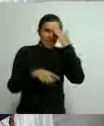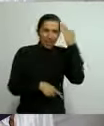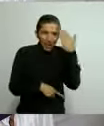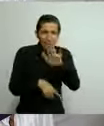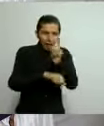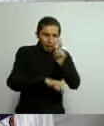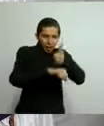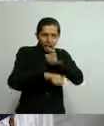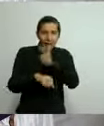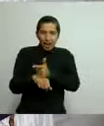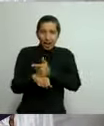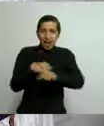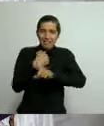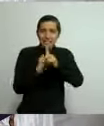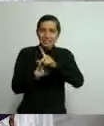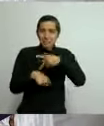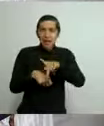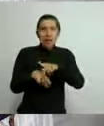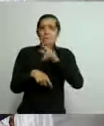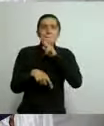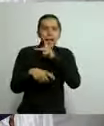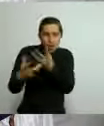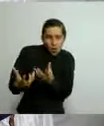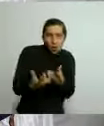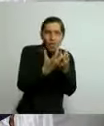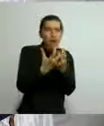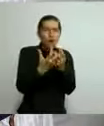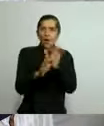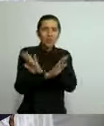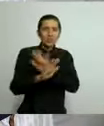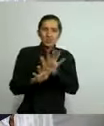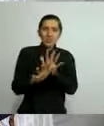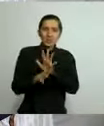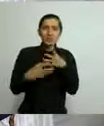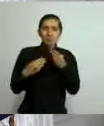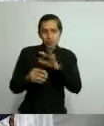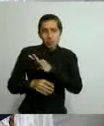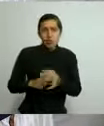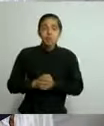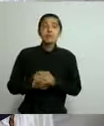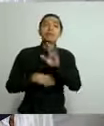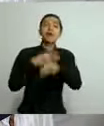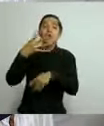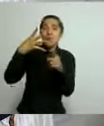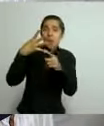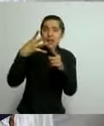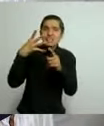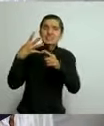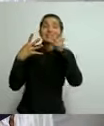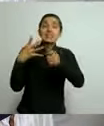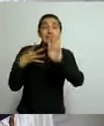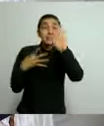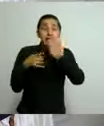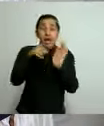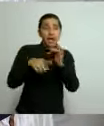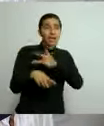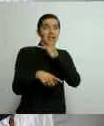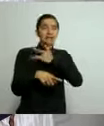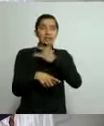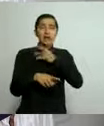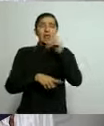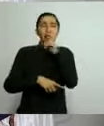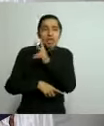o identificas que están en riesgo o que son vulnerables. Cuarto, si tienes cualquier síntoma